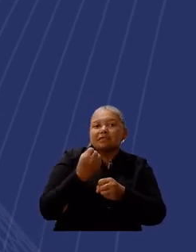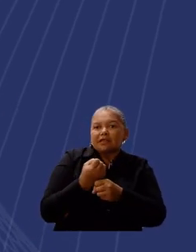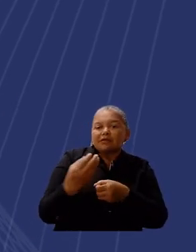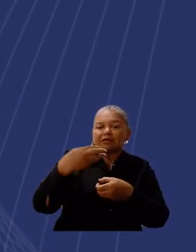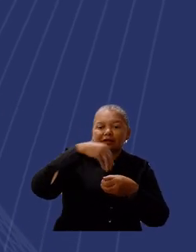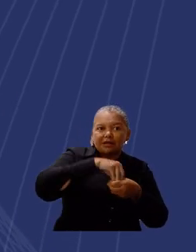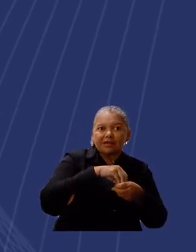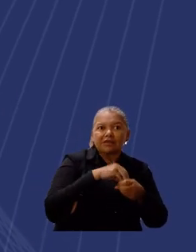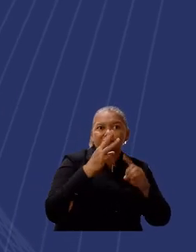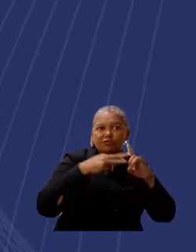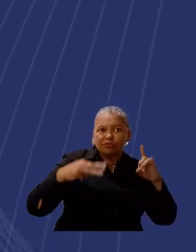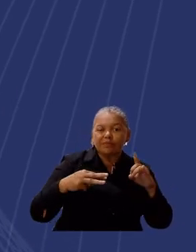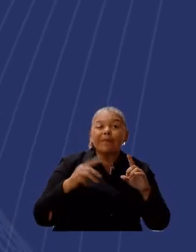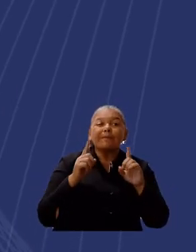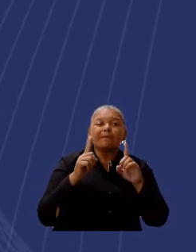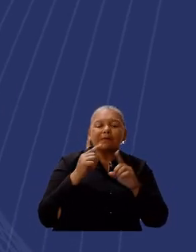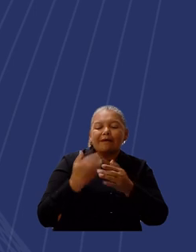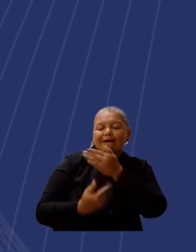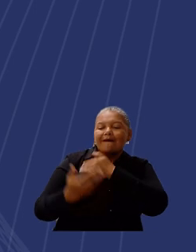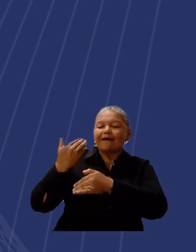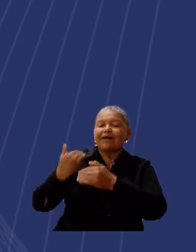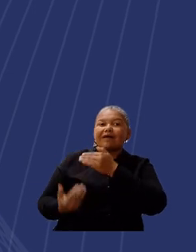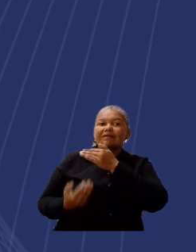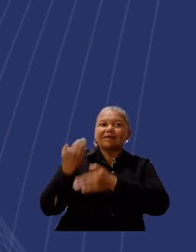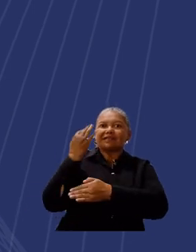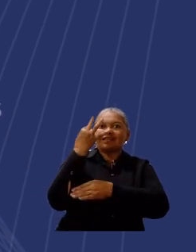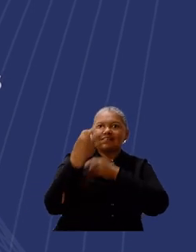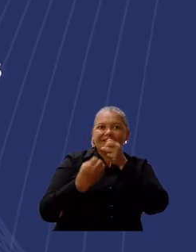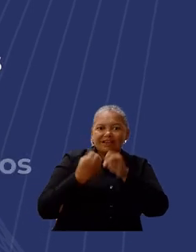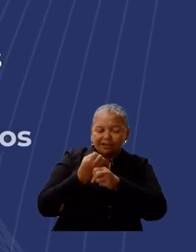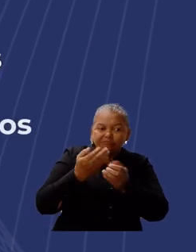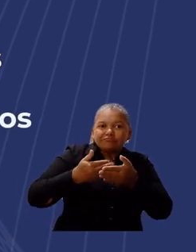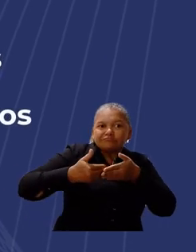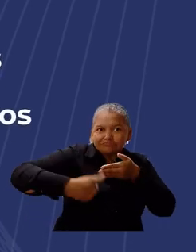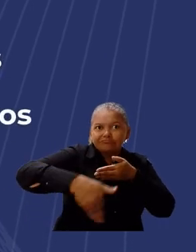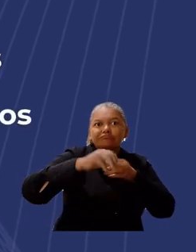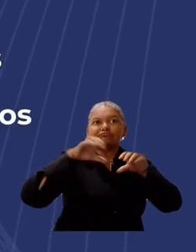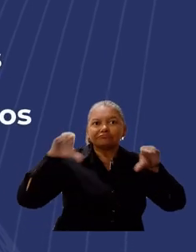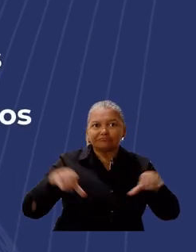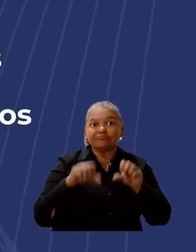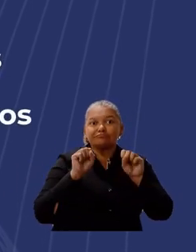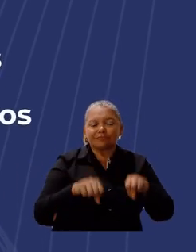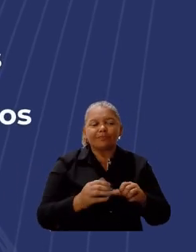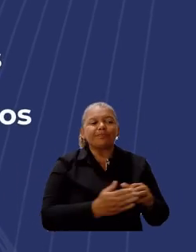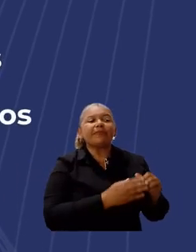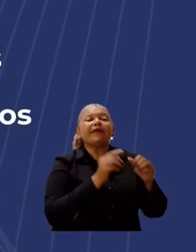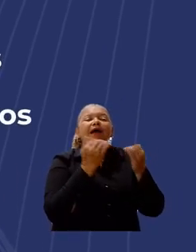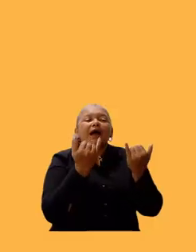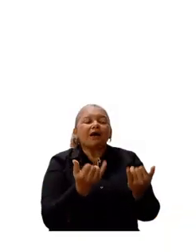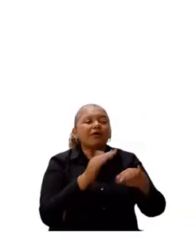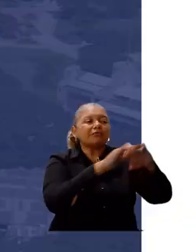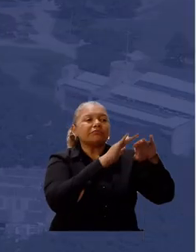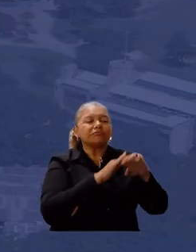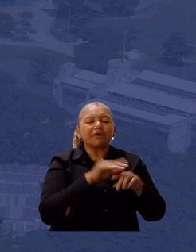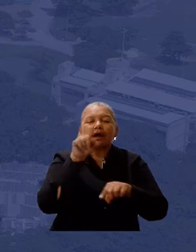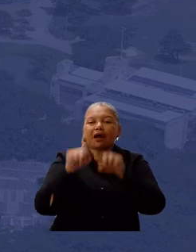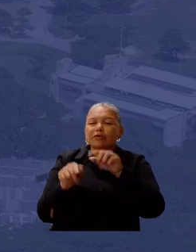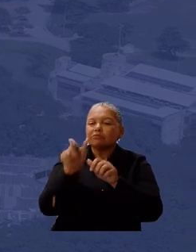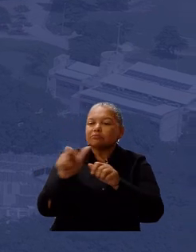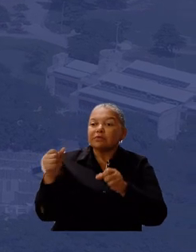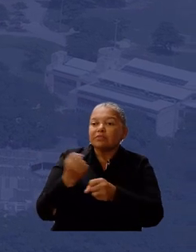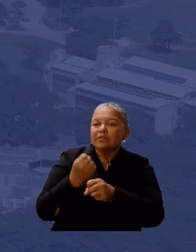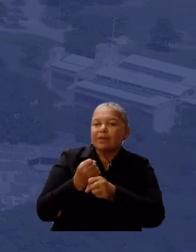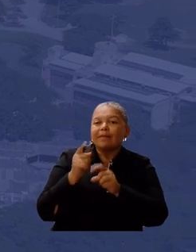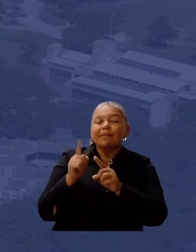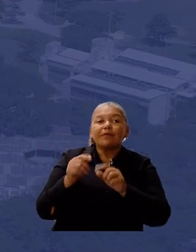Empleados públicos o trabajadores oficiales con al menos tres años de antigüedad y vinculación activa. Es importante aclarar que